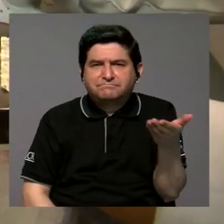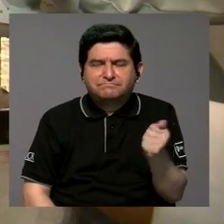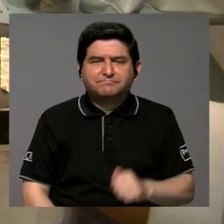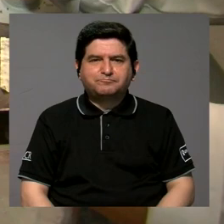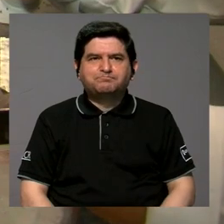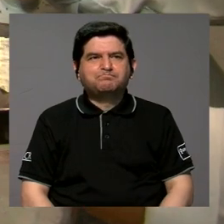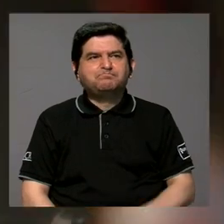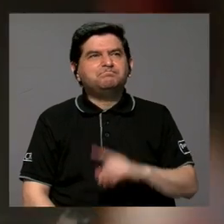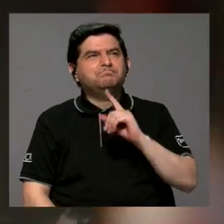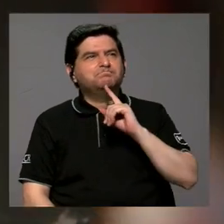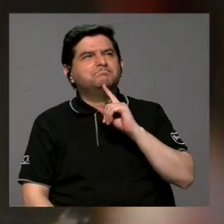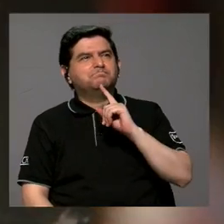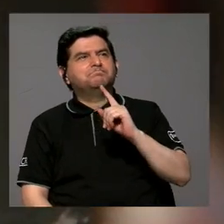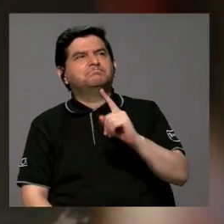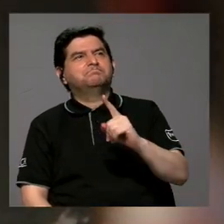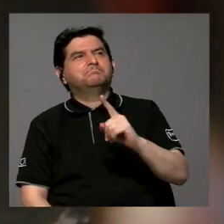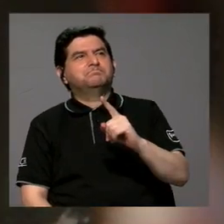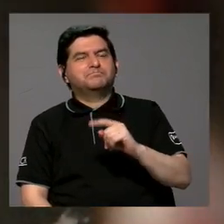digamoslo así,